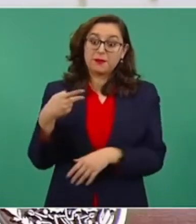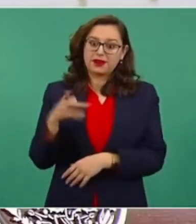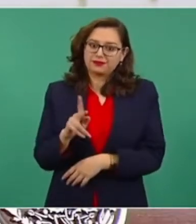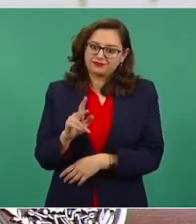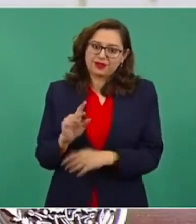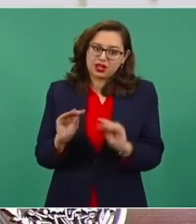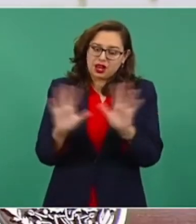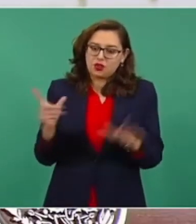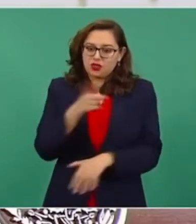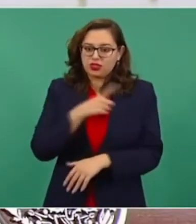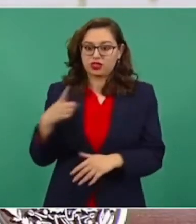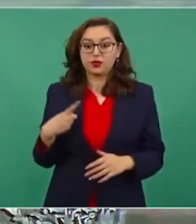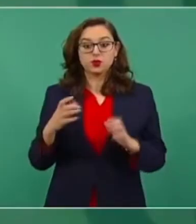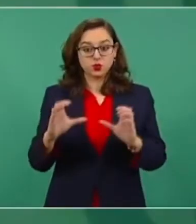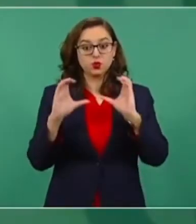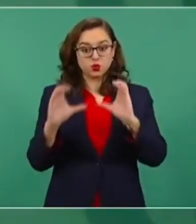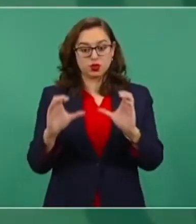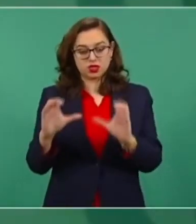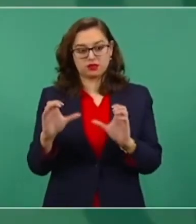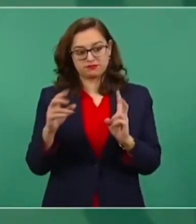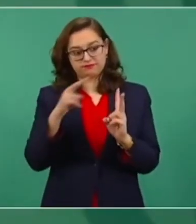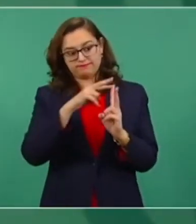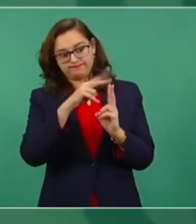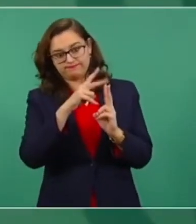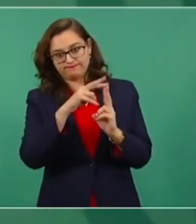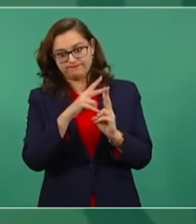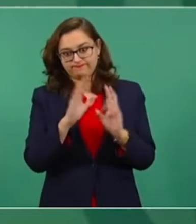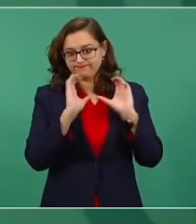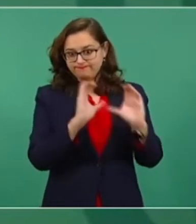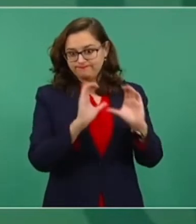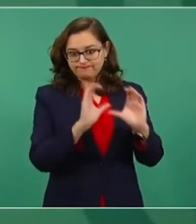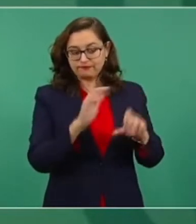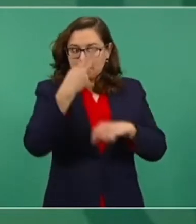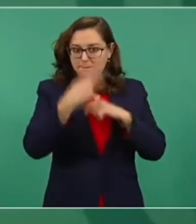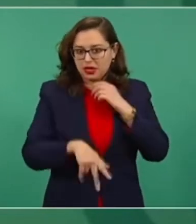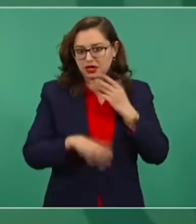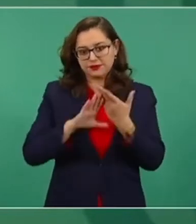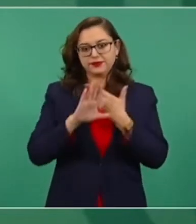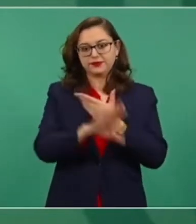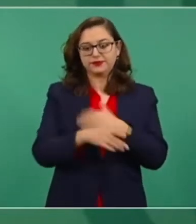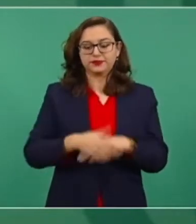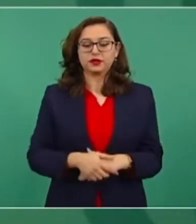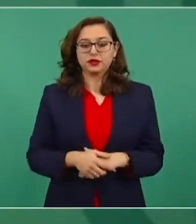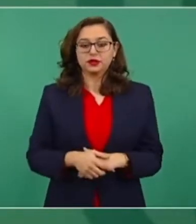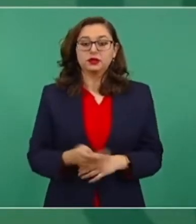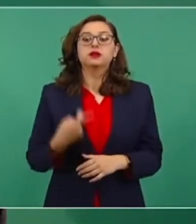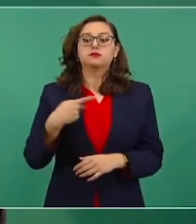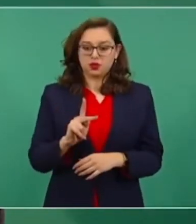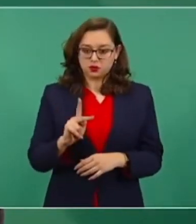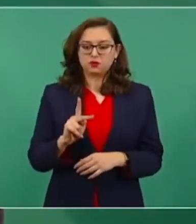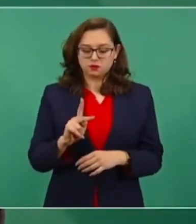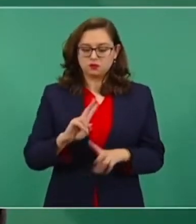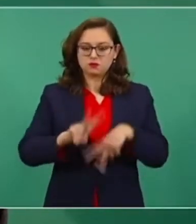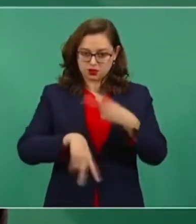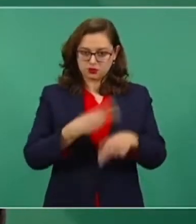el riesgo que puedan correr, pero se les protege